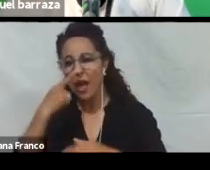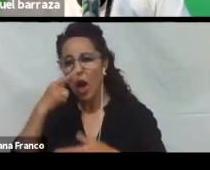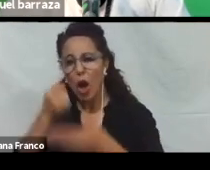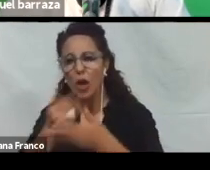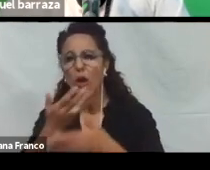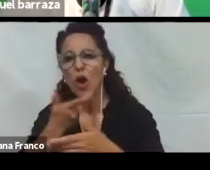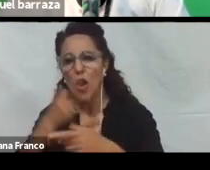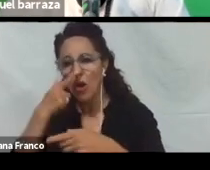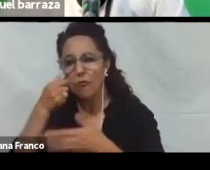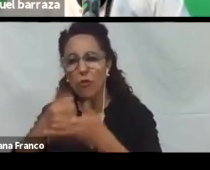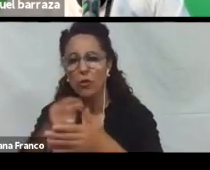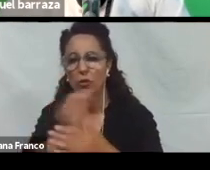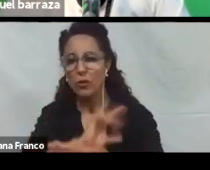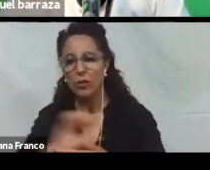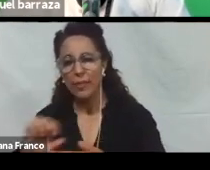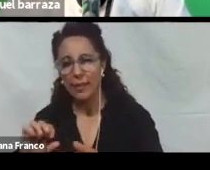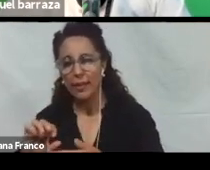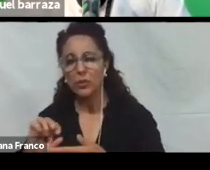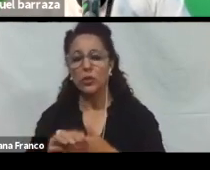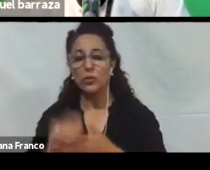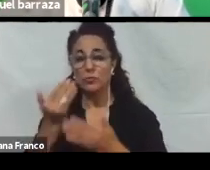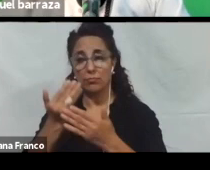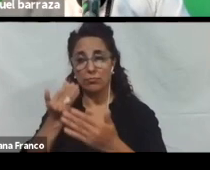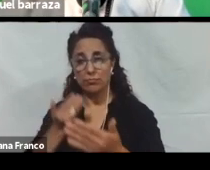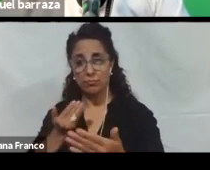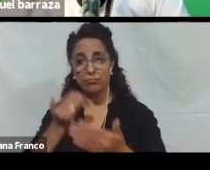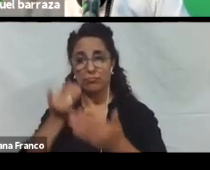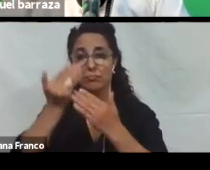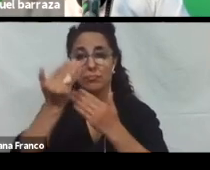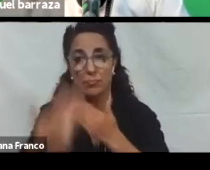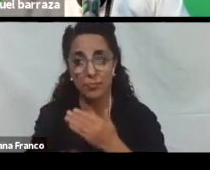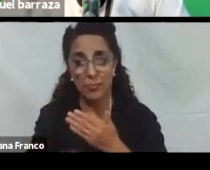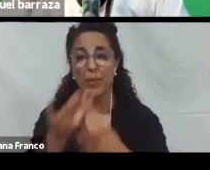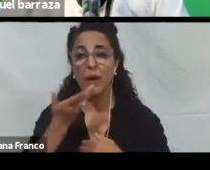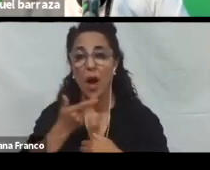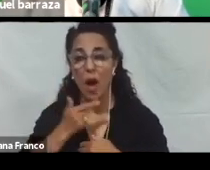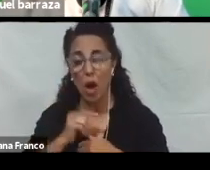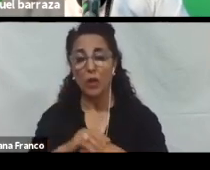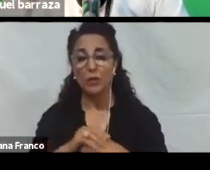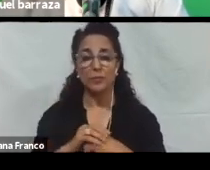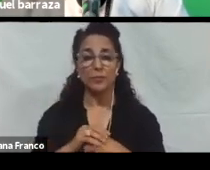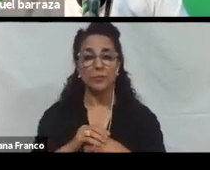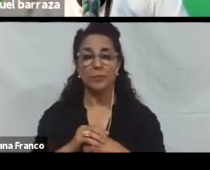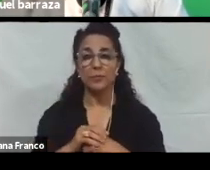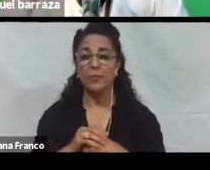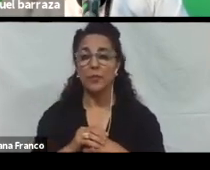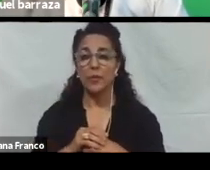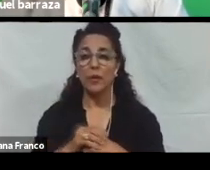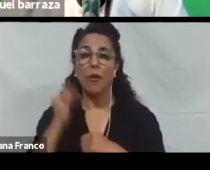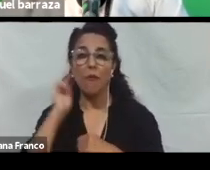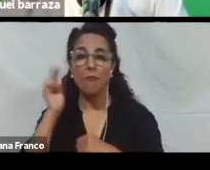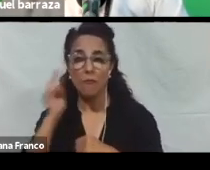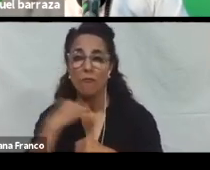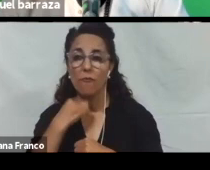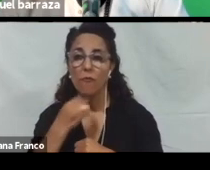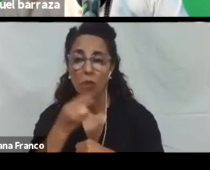Tiene una función. Que te permite. Agregar. El motor de voz. De Google. Para que te lea los textos.